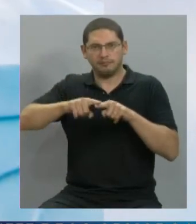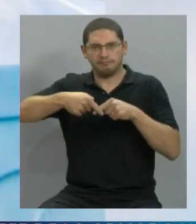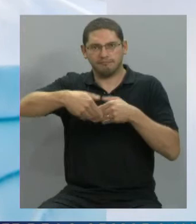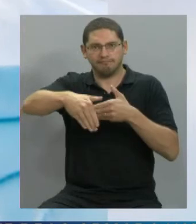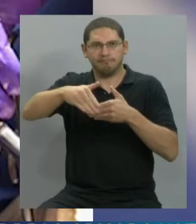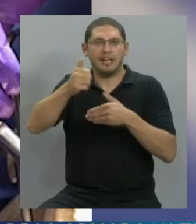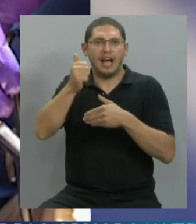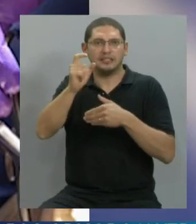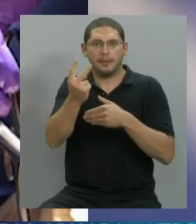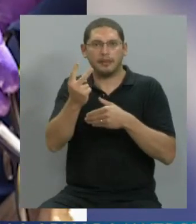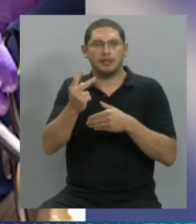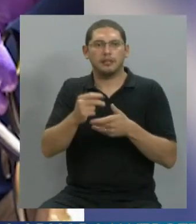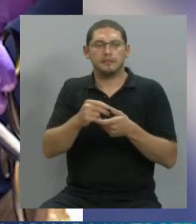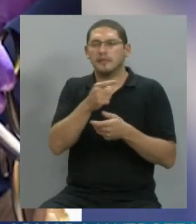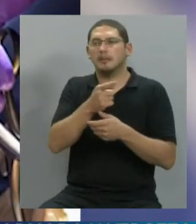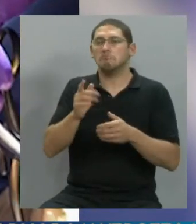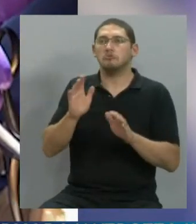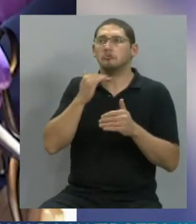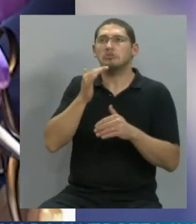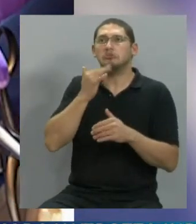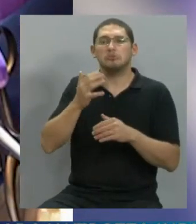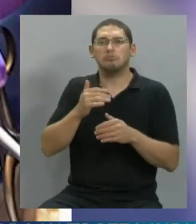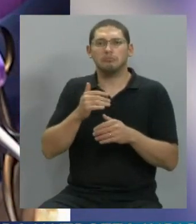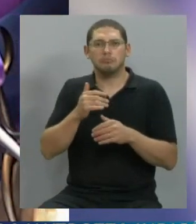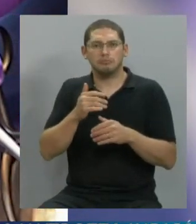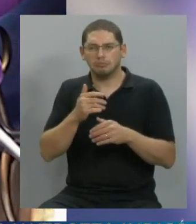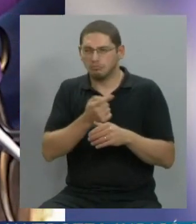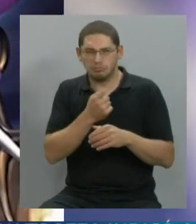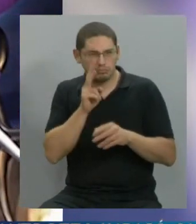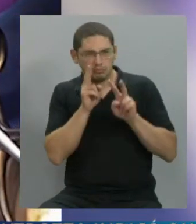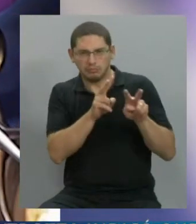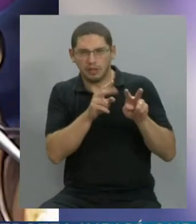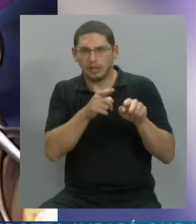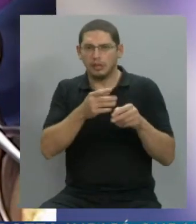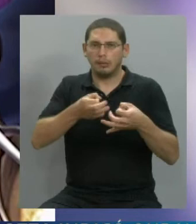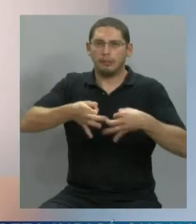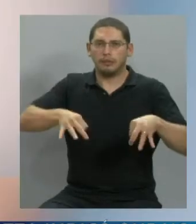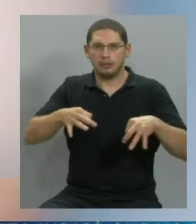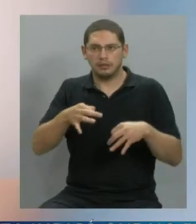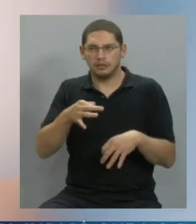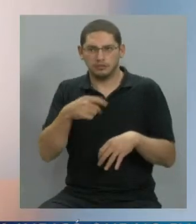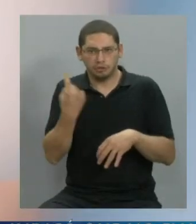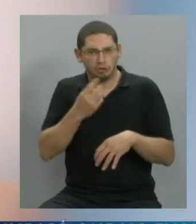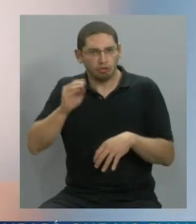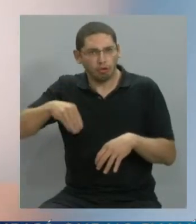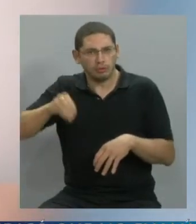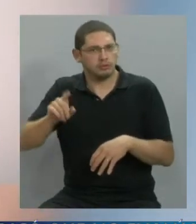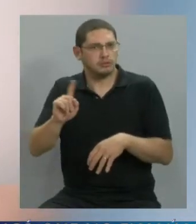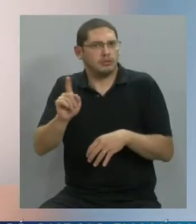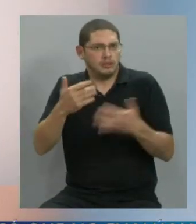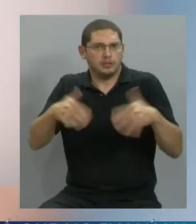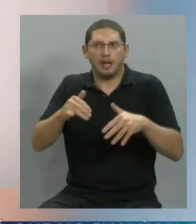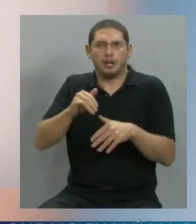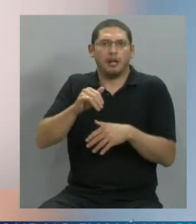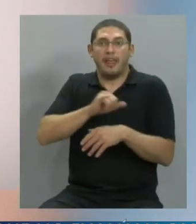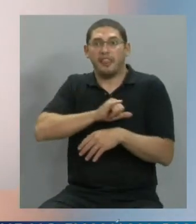los ignoraba, decía la tonta. Nosotros nos toman por tontos. Cada vez que nosotros hacemos una denuncia